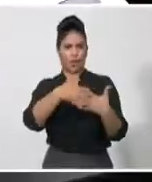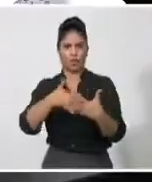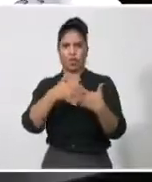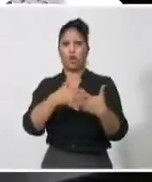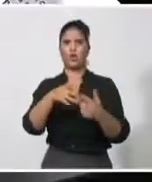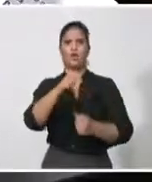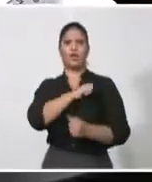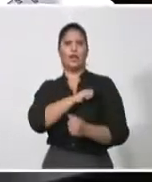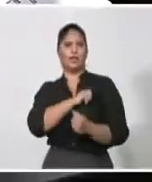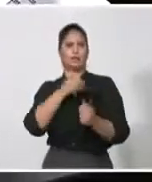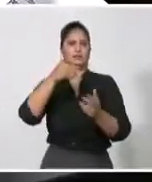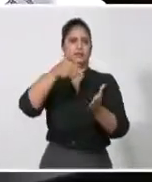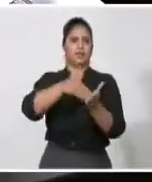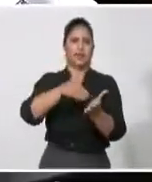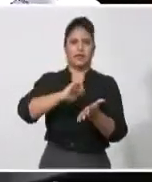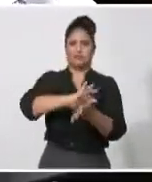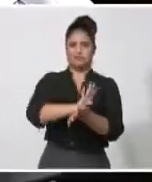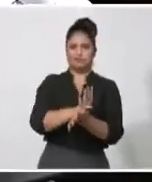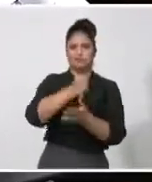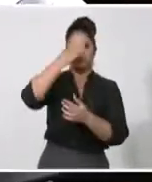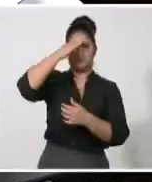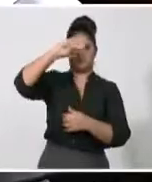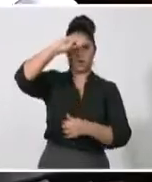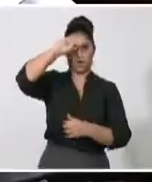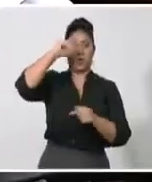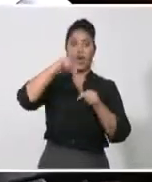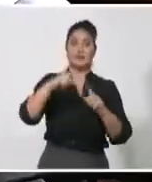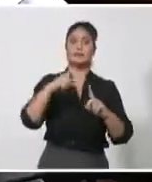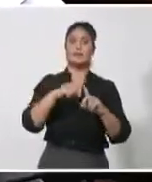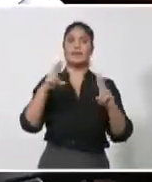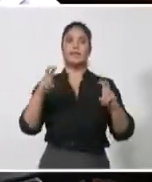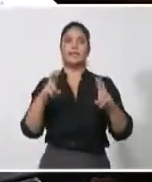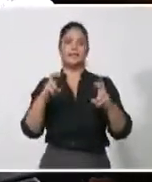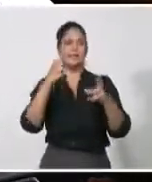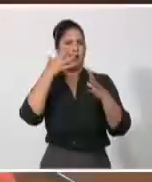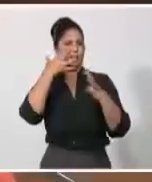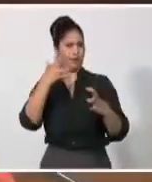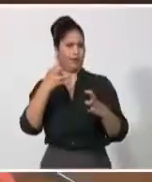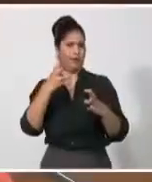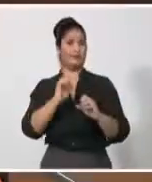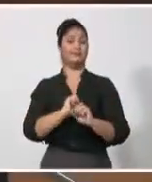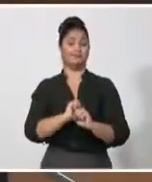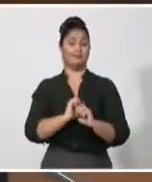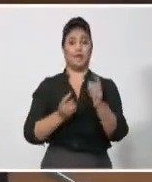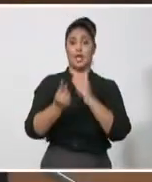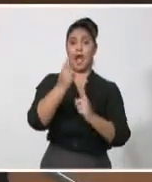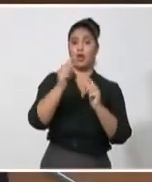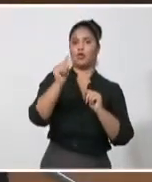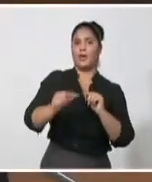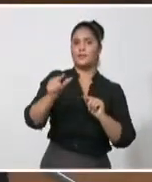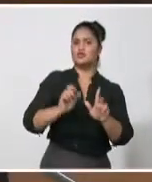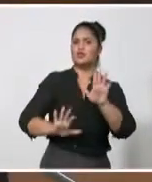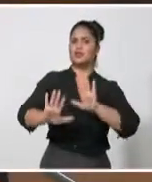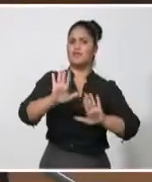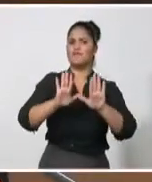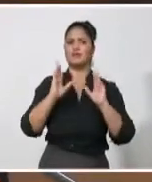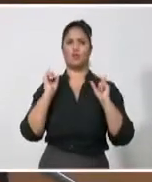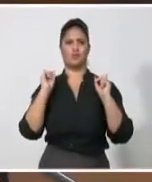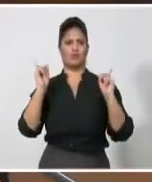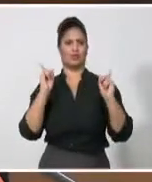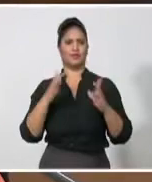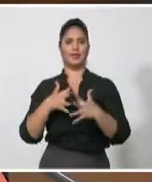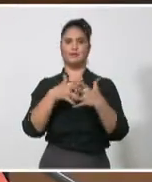revolución y que encuentra hoy una de sus mayores expresiones en las redes sociales. Y este es un desafío, compañeros, esta